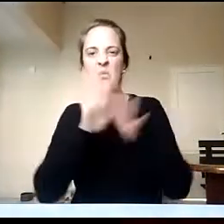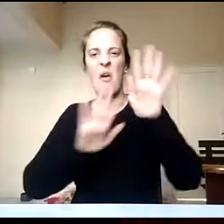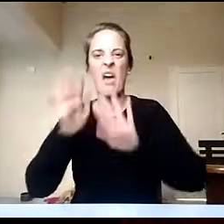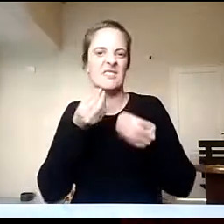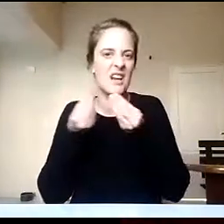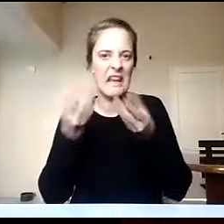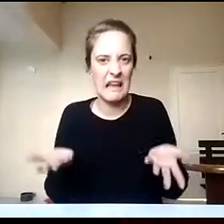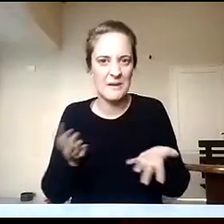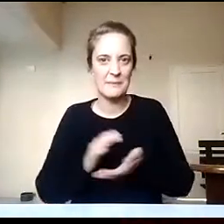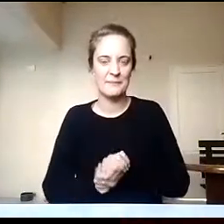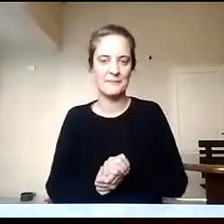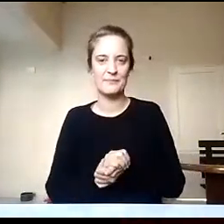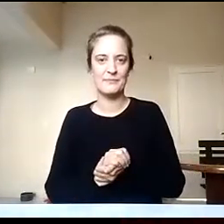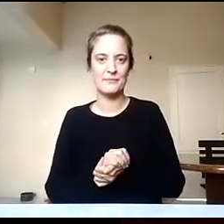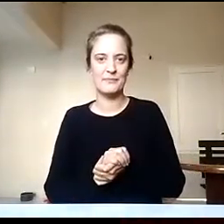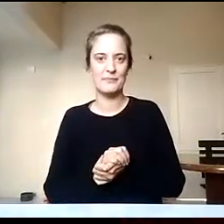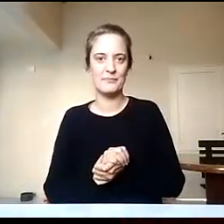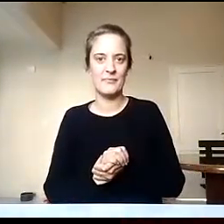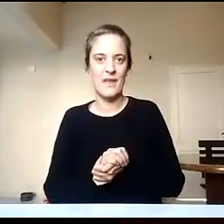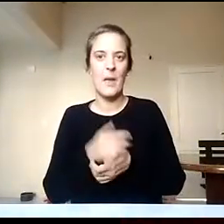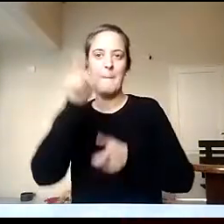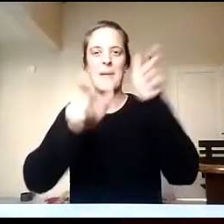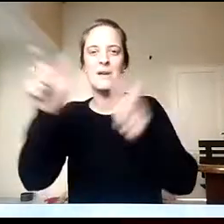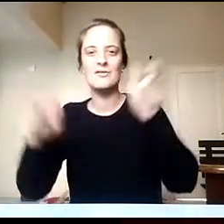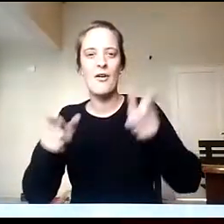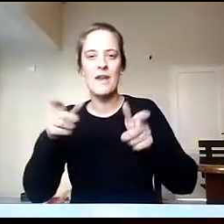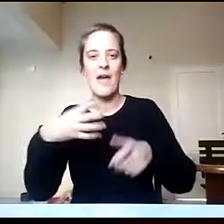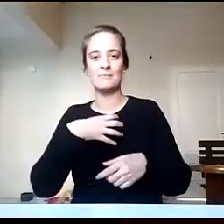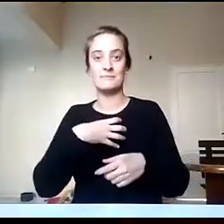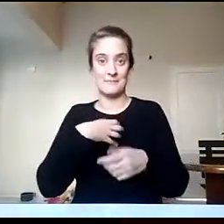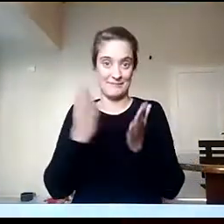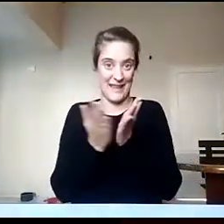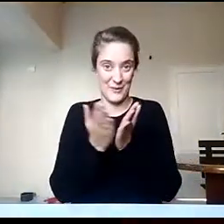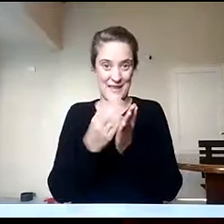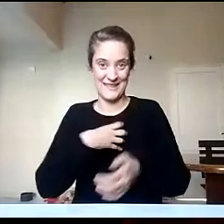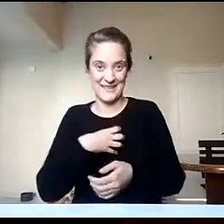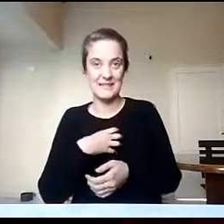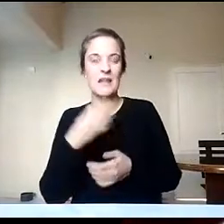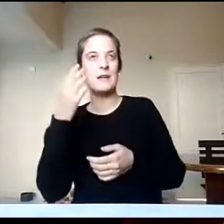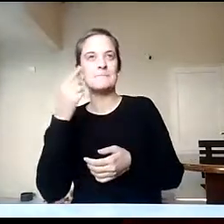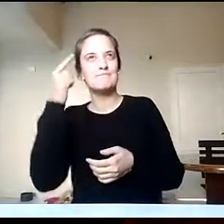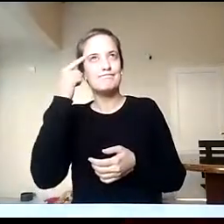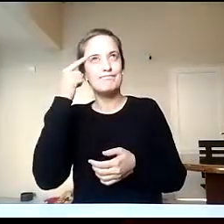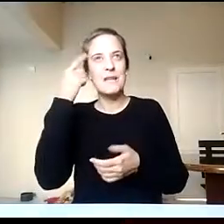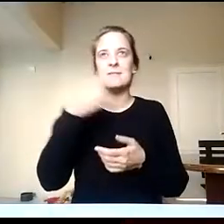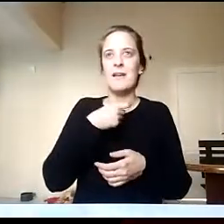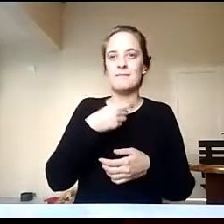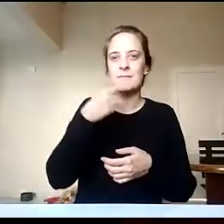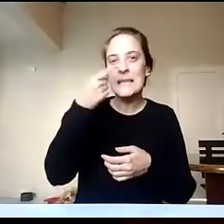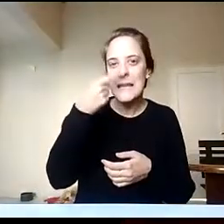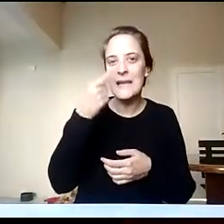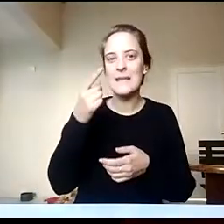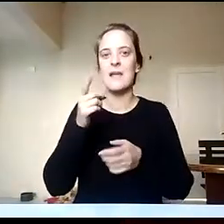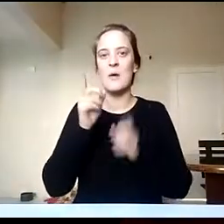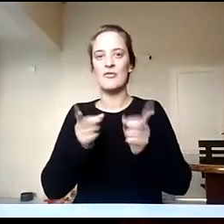aquellos estudiantes que están interesados en formarse en profesores de geografía. Bien. Como bien